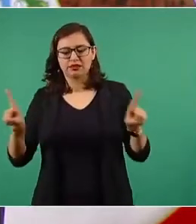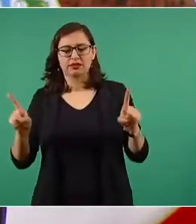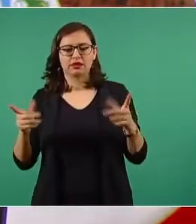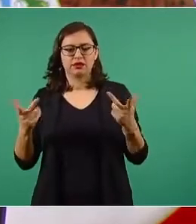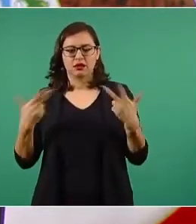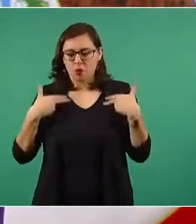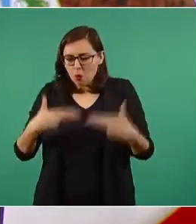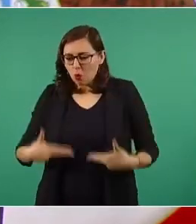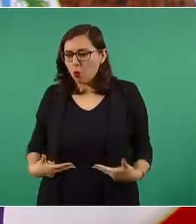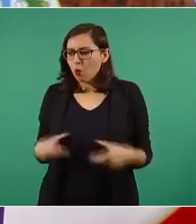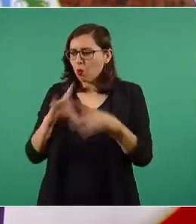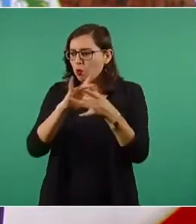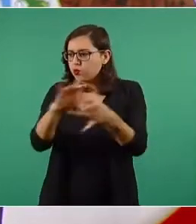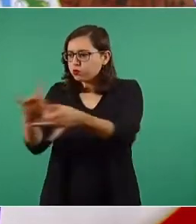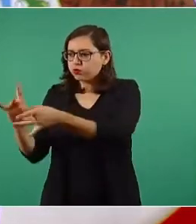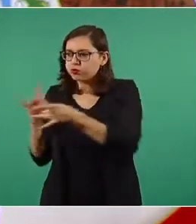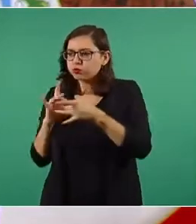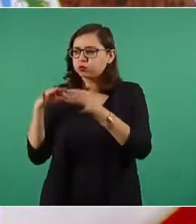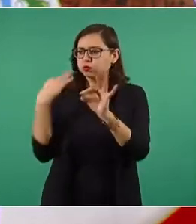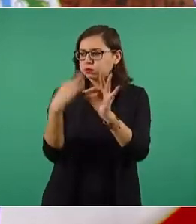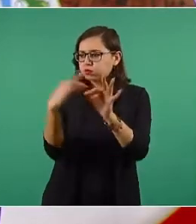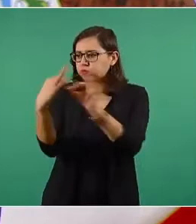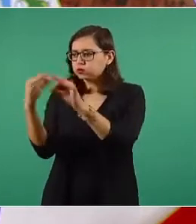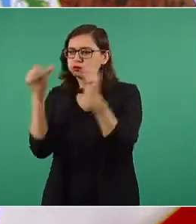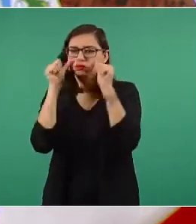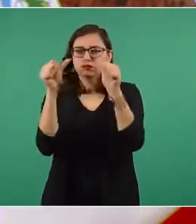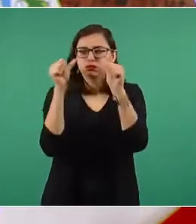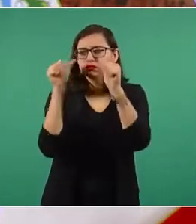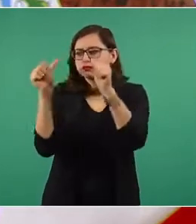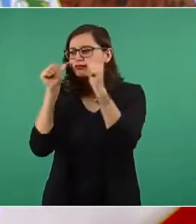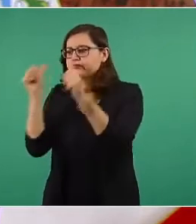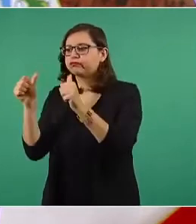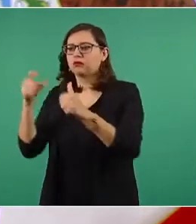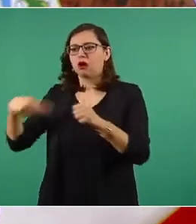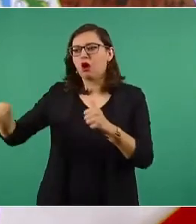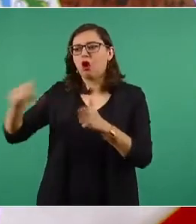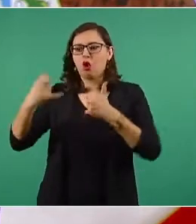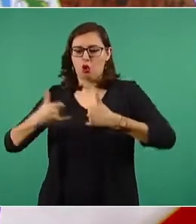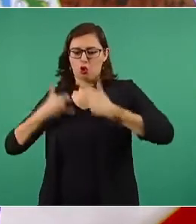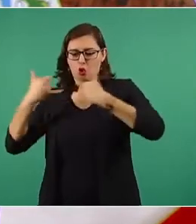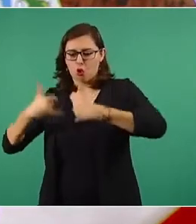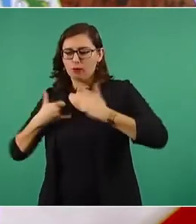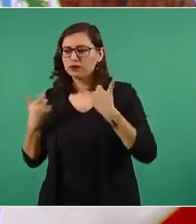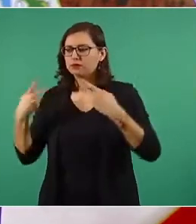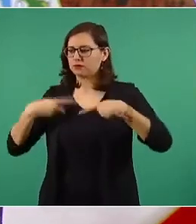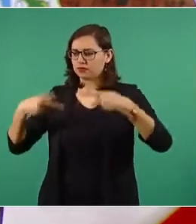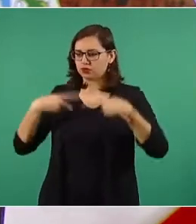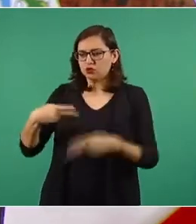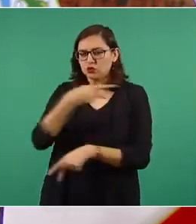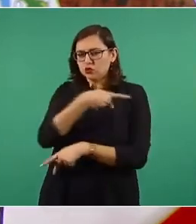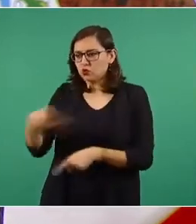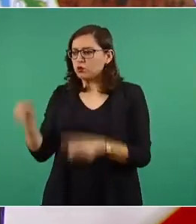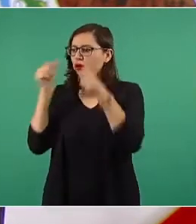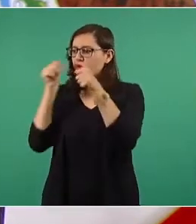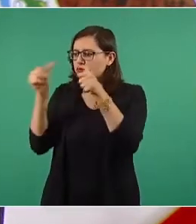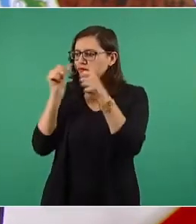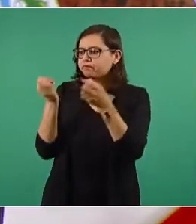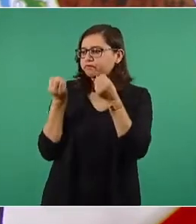Estamos atendiendo a los jóvenes, estamos atendiendo a los desposeídos, a los pobres,